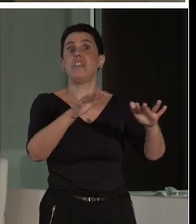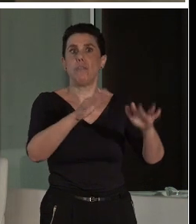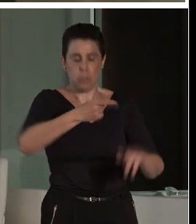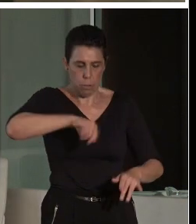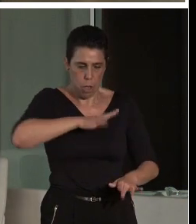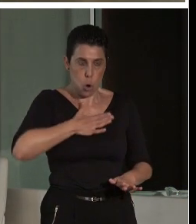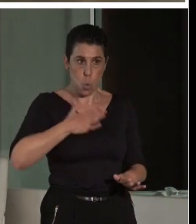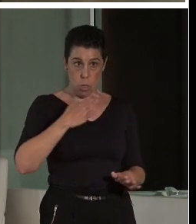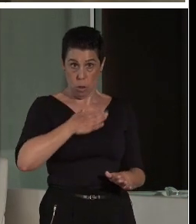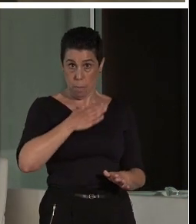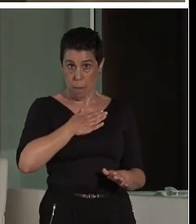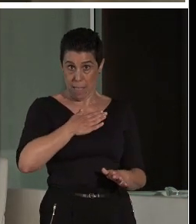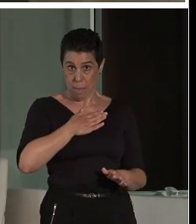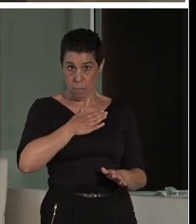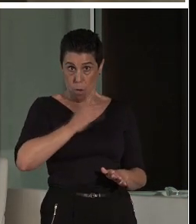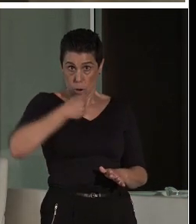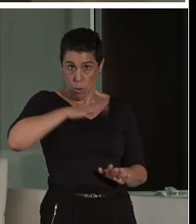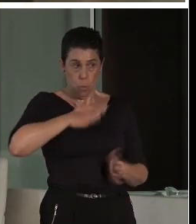de la ciudad.